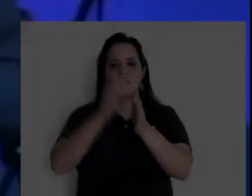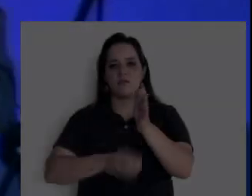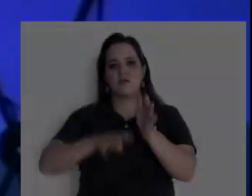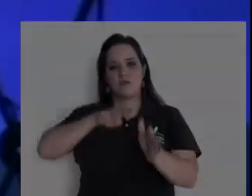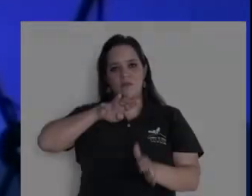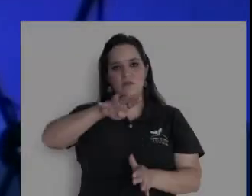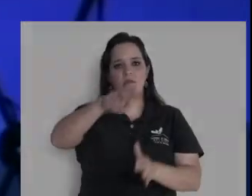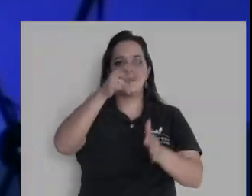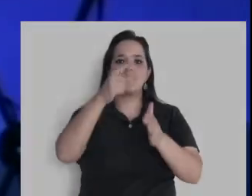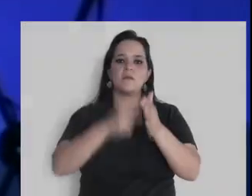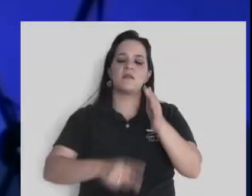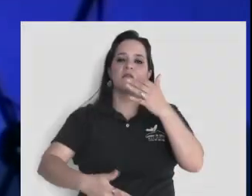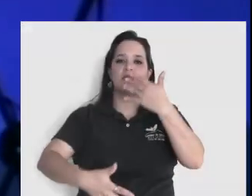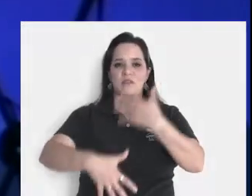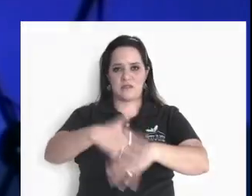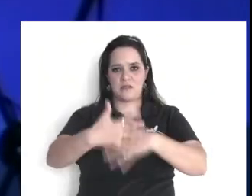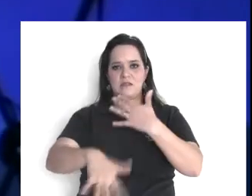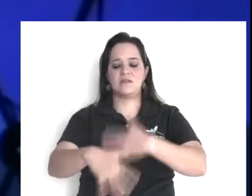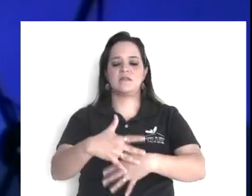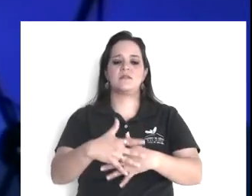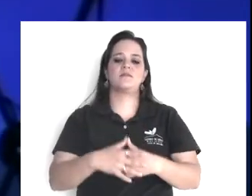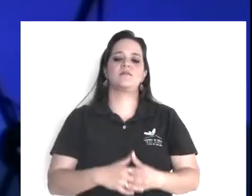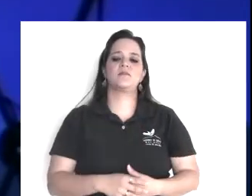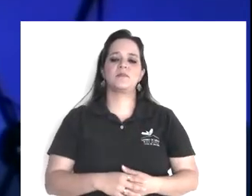porque sigue hablando, sobre el tema,